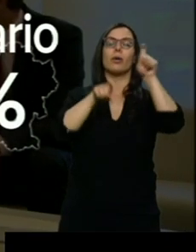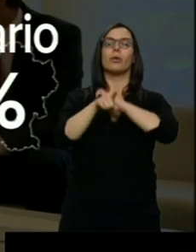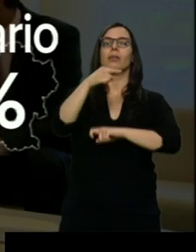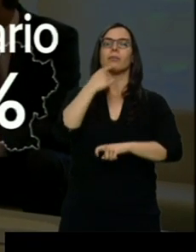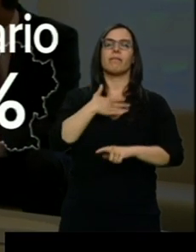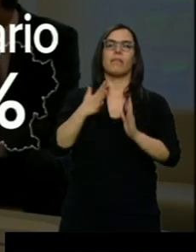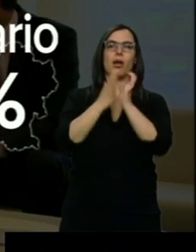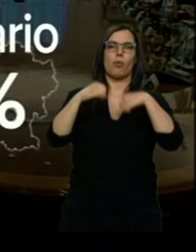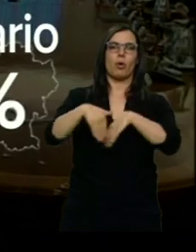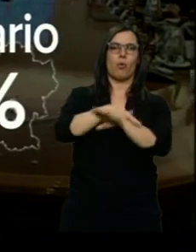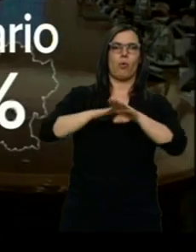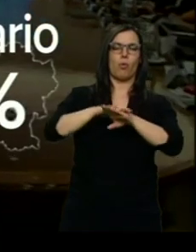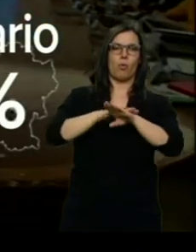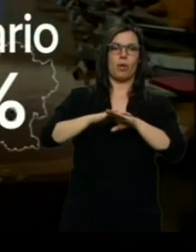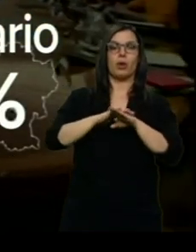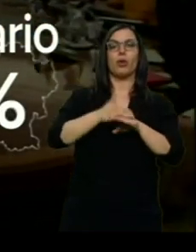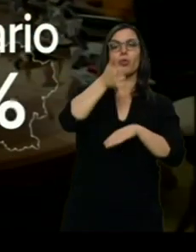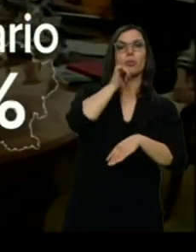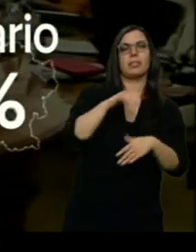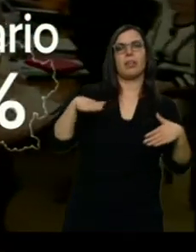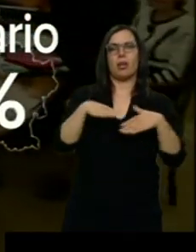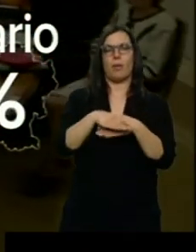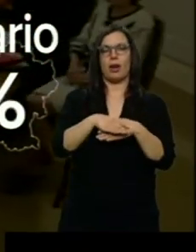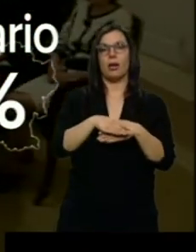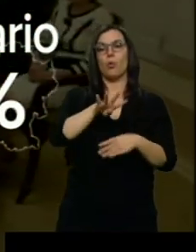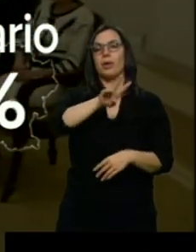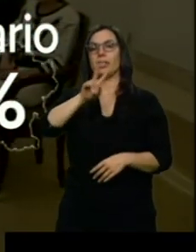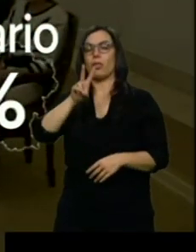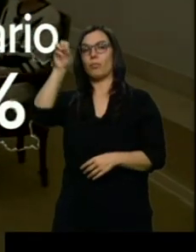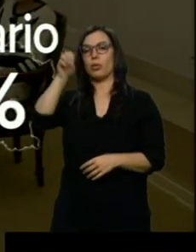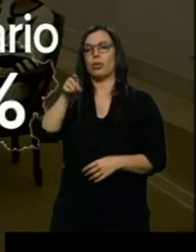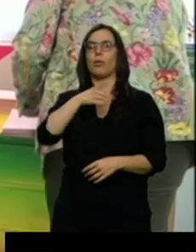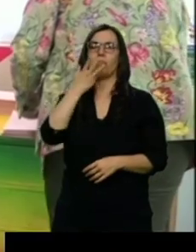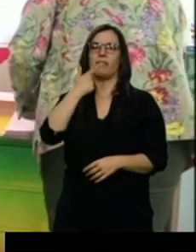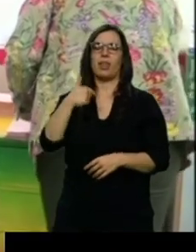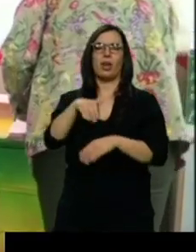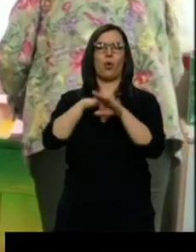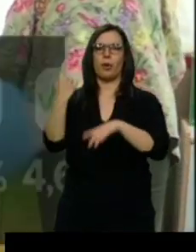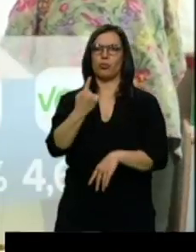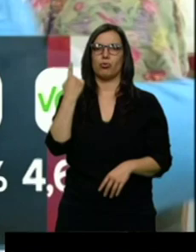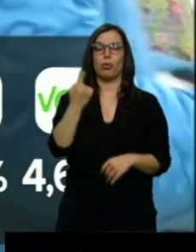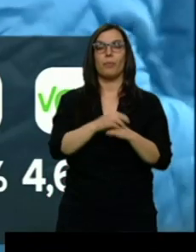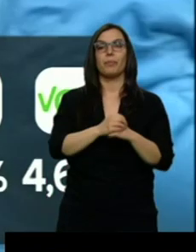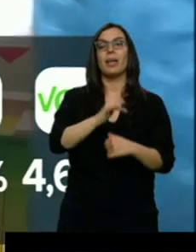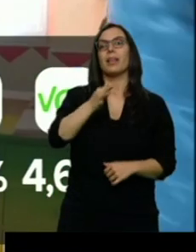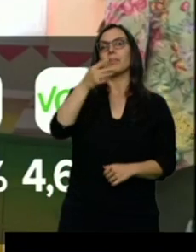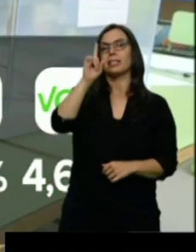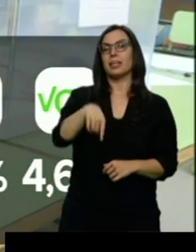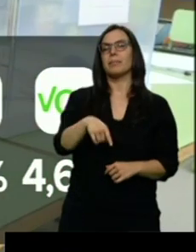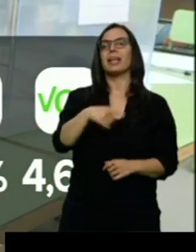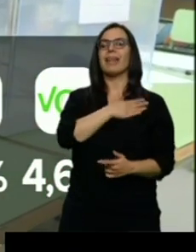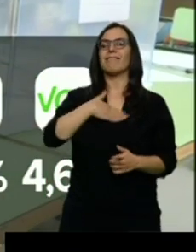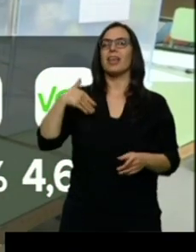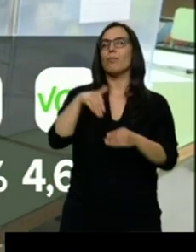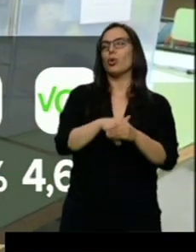preferiblemente de Sánchez con Rivera, frente al 42% que opta por el gobierno en solitario. El CIS además aporta la intención de voto. El